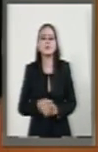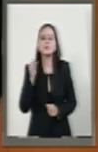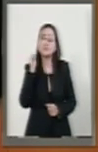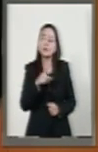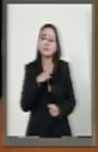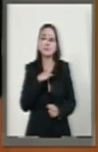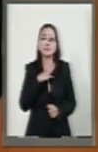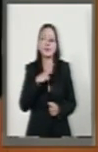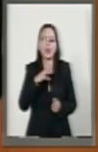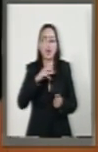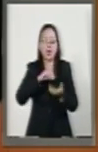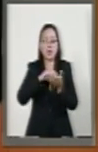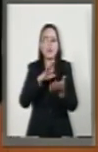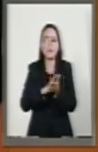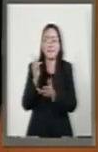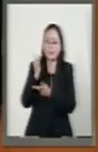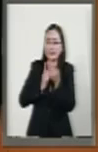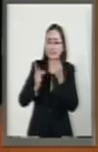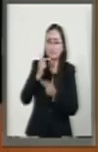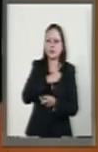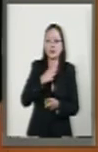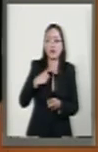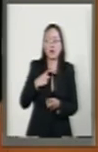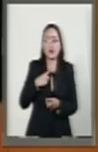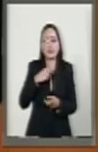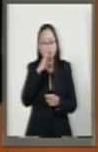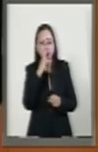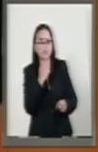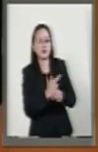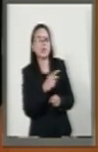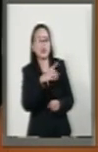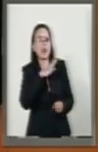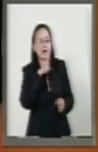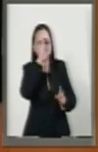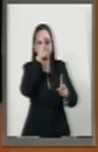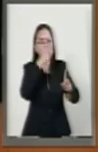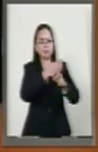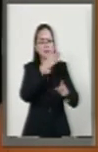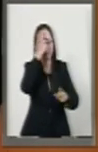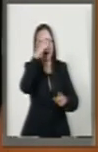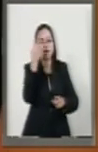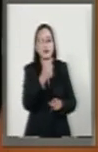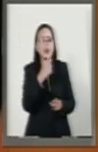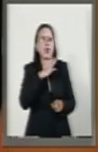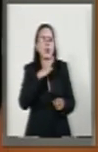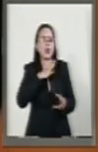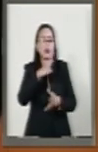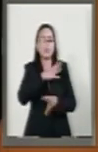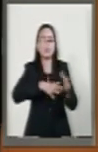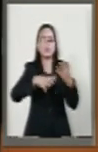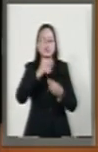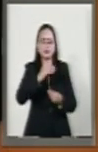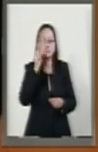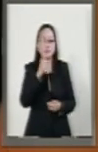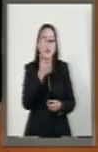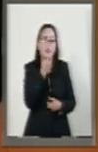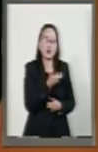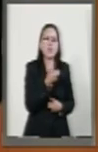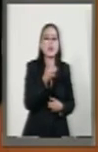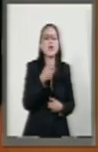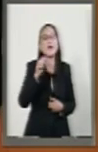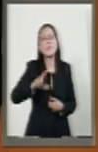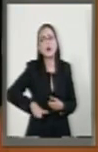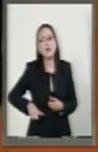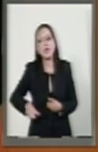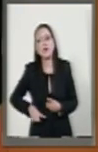que la contratación de financiamientos y obligaciones esté destinada a inversión pública, productiva o su